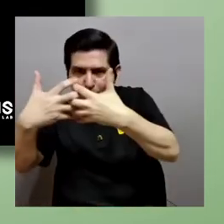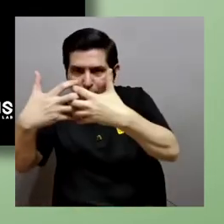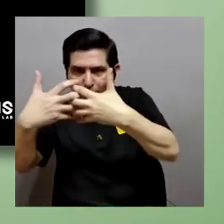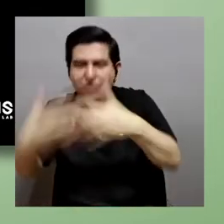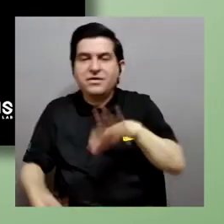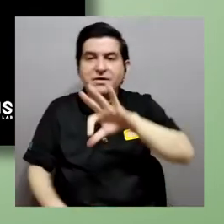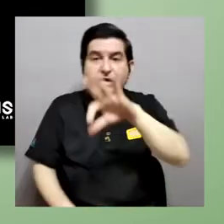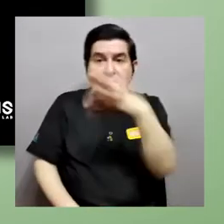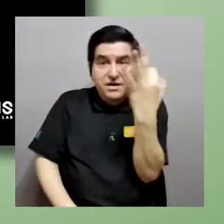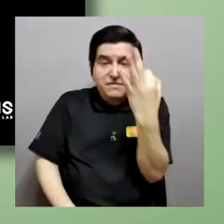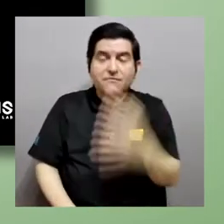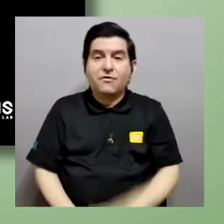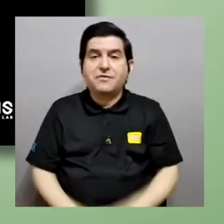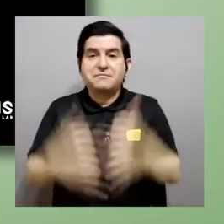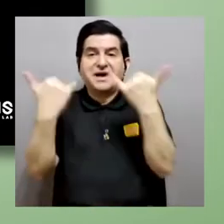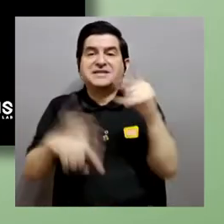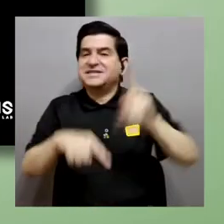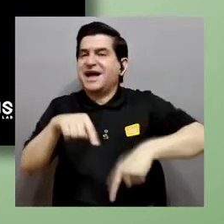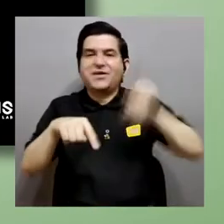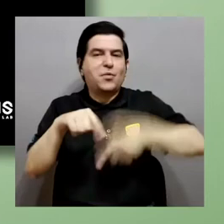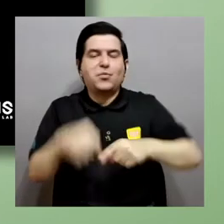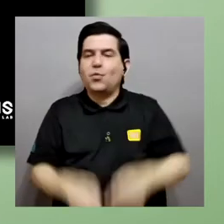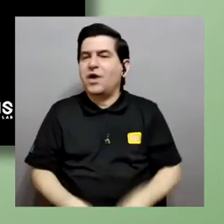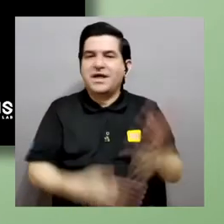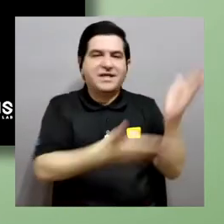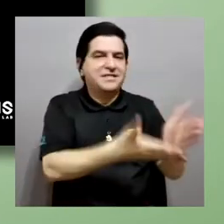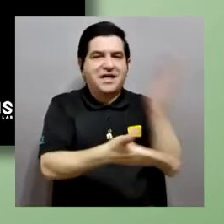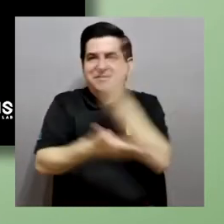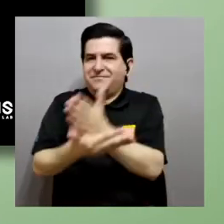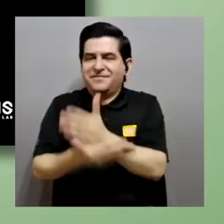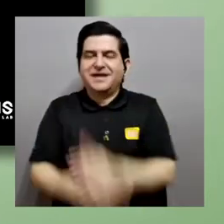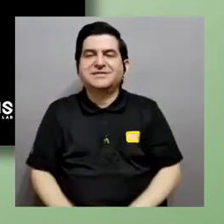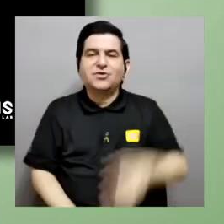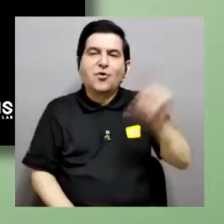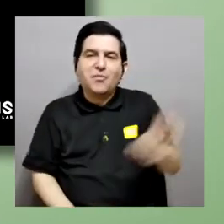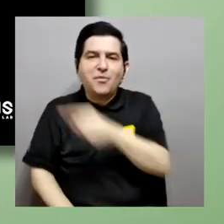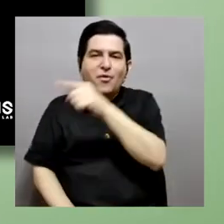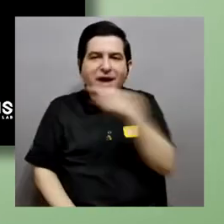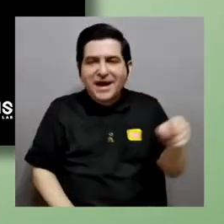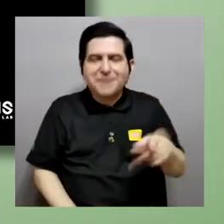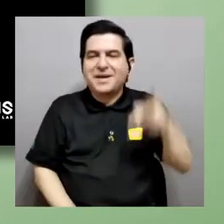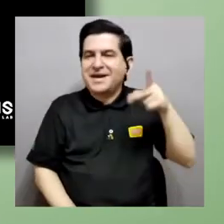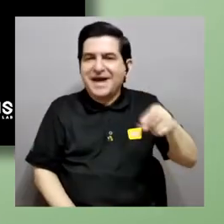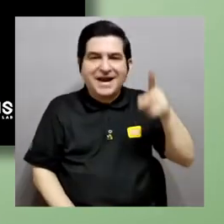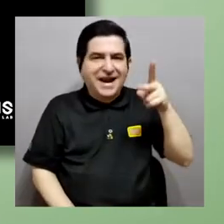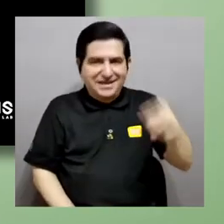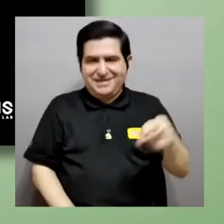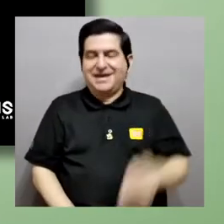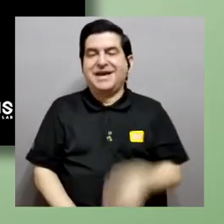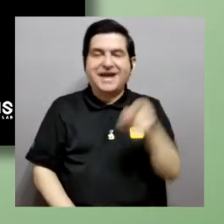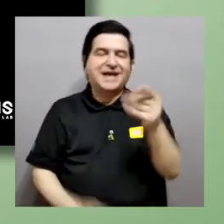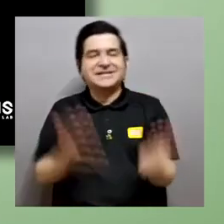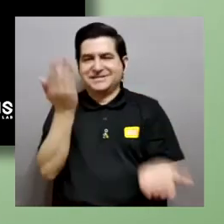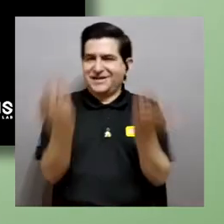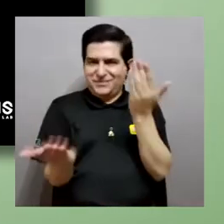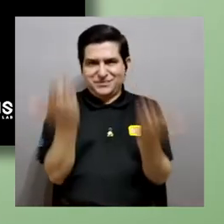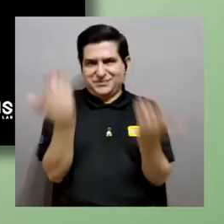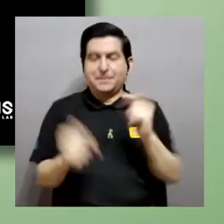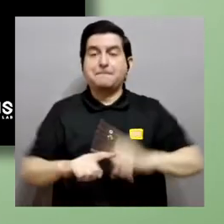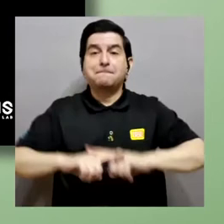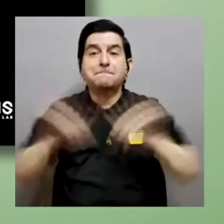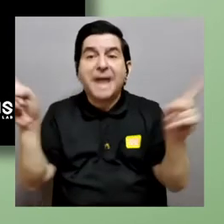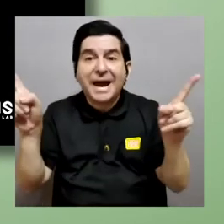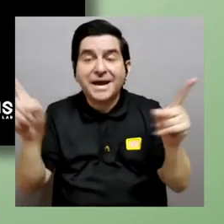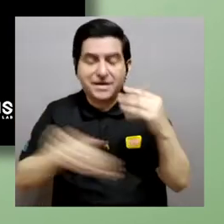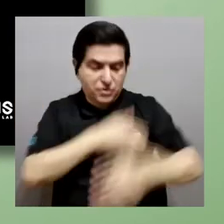protease ya no puede cortar más, ¿verdad? Es como quitarle el pilo a esa tijera viral. Esa básicamente la analogía. Lo que pasa es que este proceso normalmente